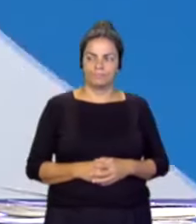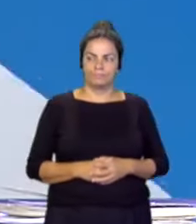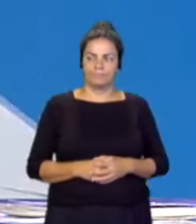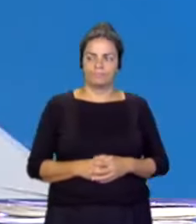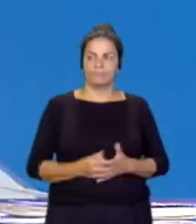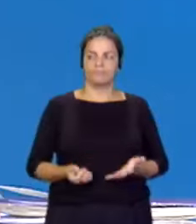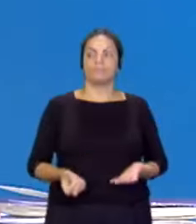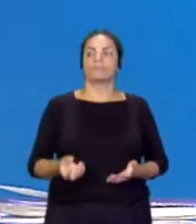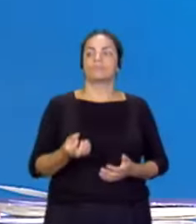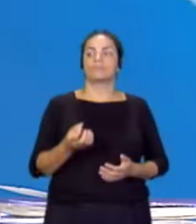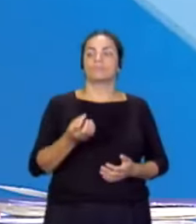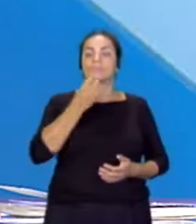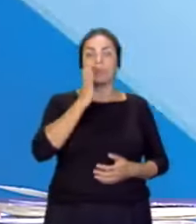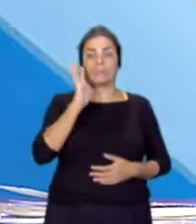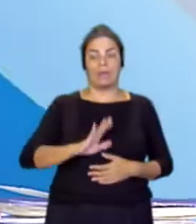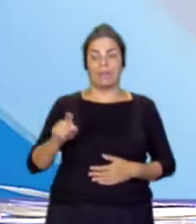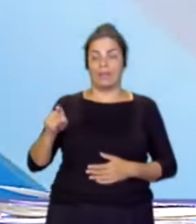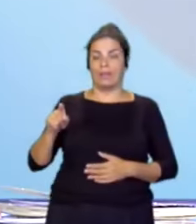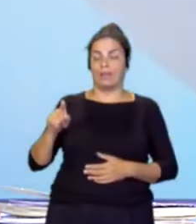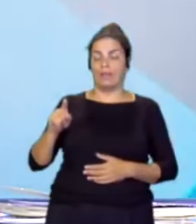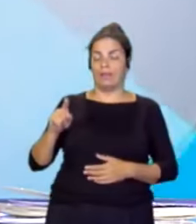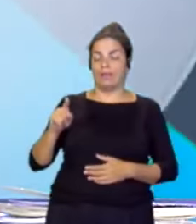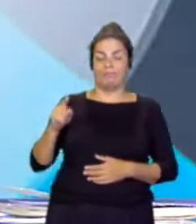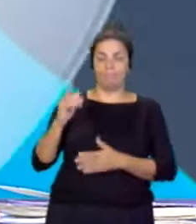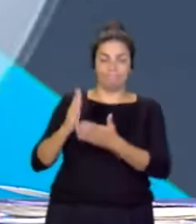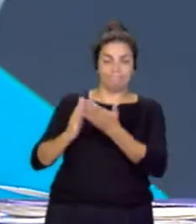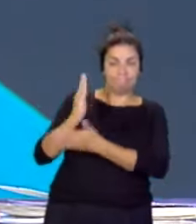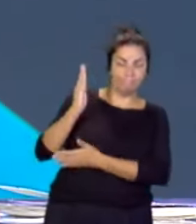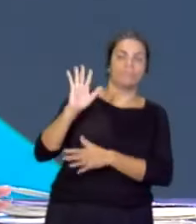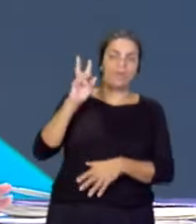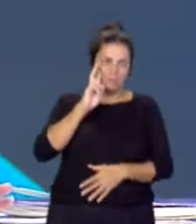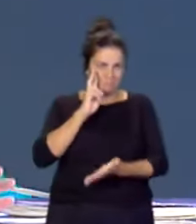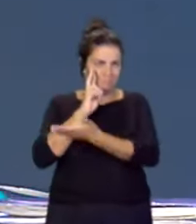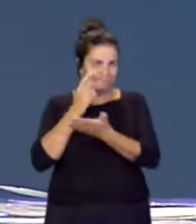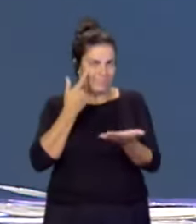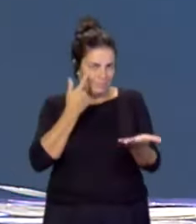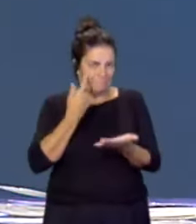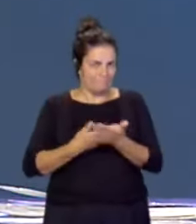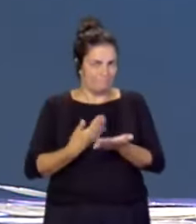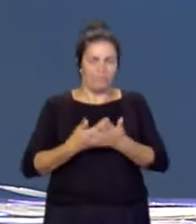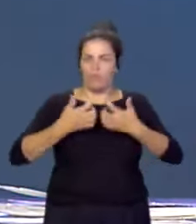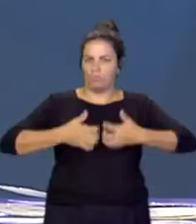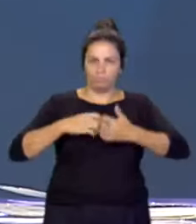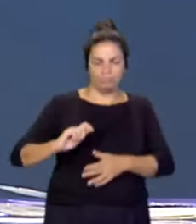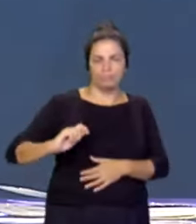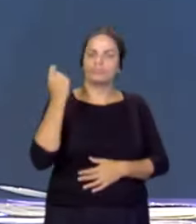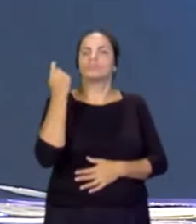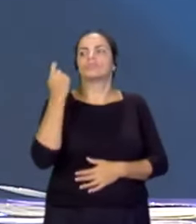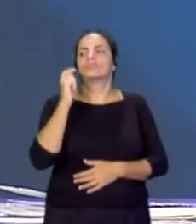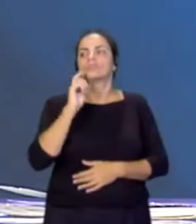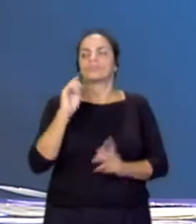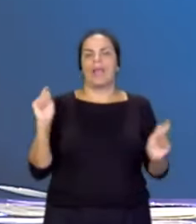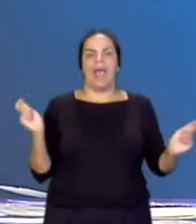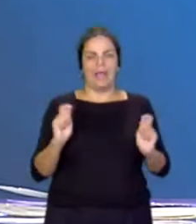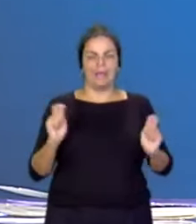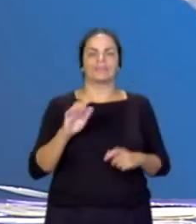Bueno, parece que se nos ha interrumpido ese directo, pero ya han visto, ha funcionado perfectamente. Esa alerta,